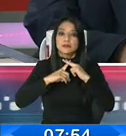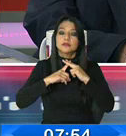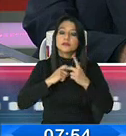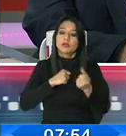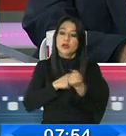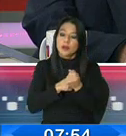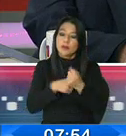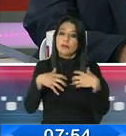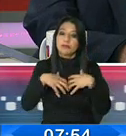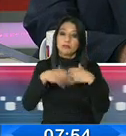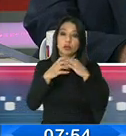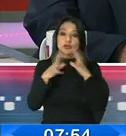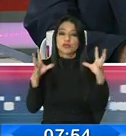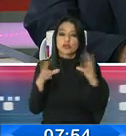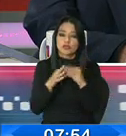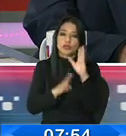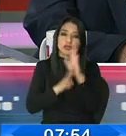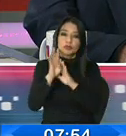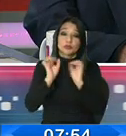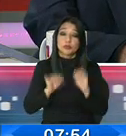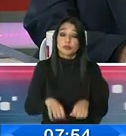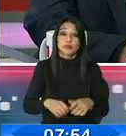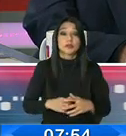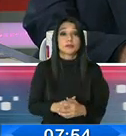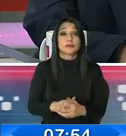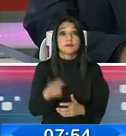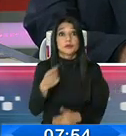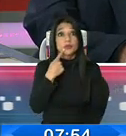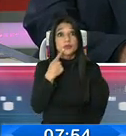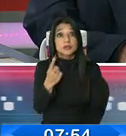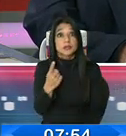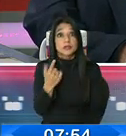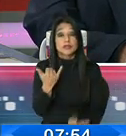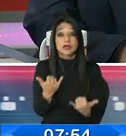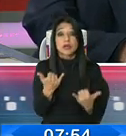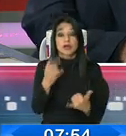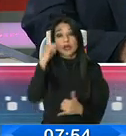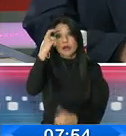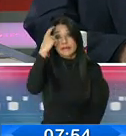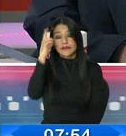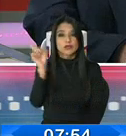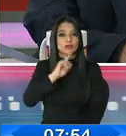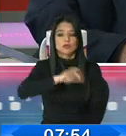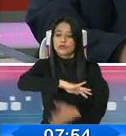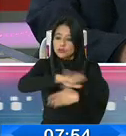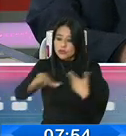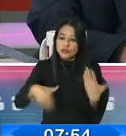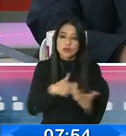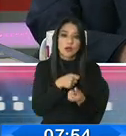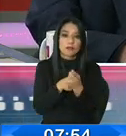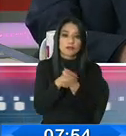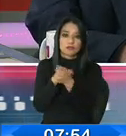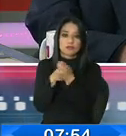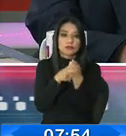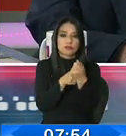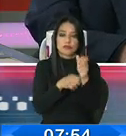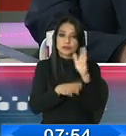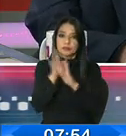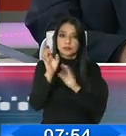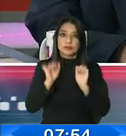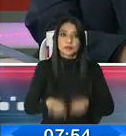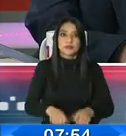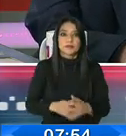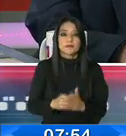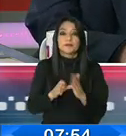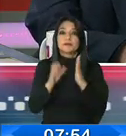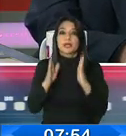tratar de que todos salgamos adelante porque como usted dice esto no solamente es el gobierno somos todos los que tenemos que sacar adelante este barco.